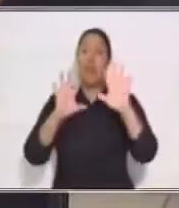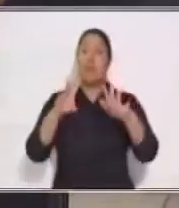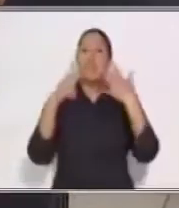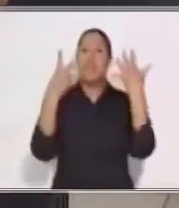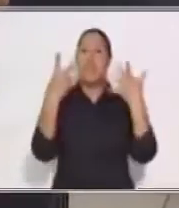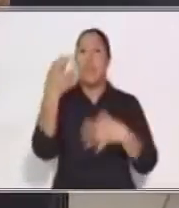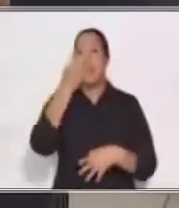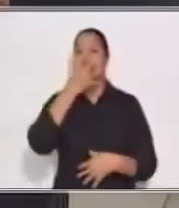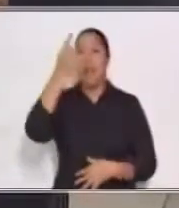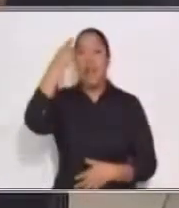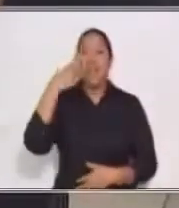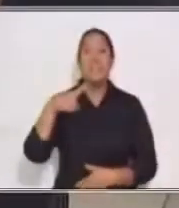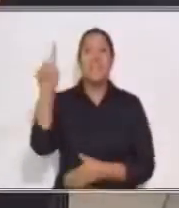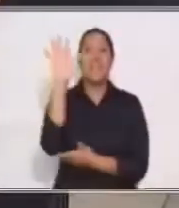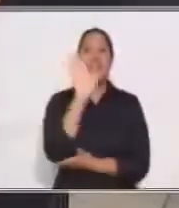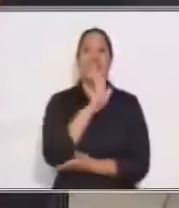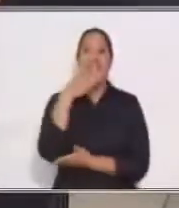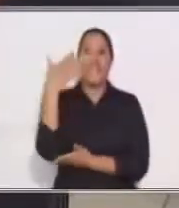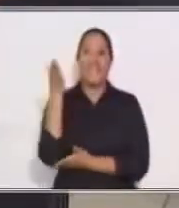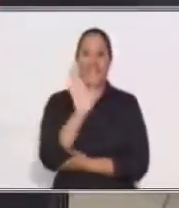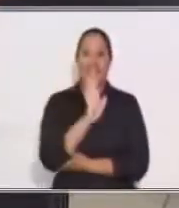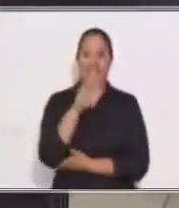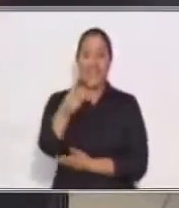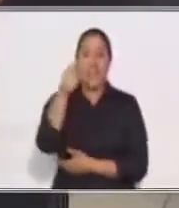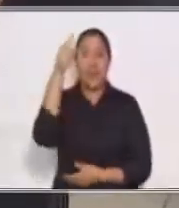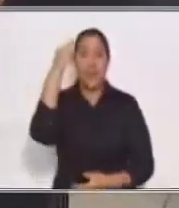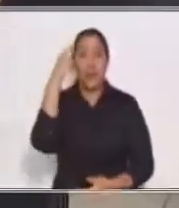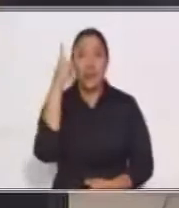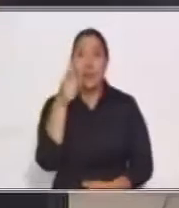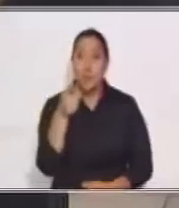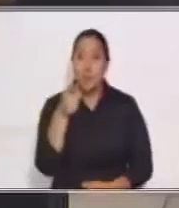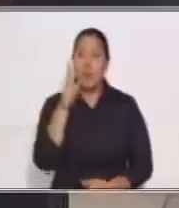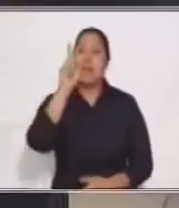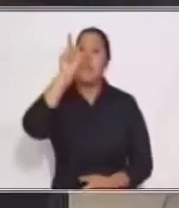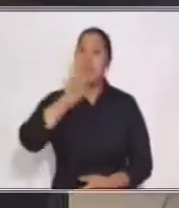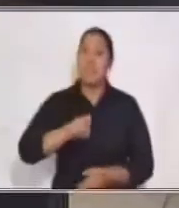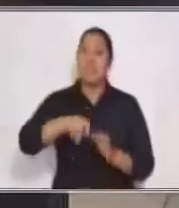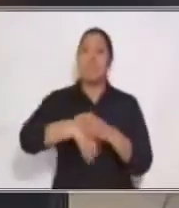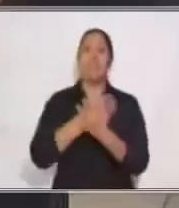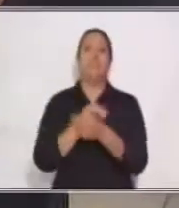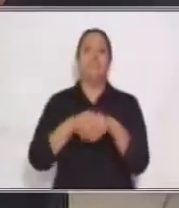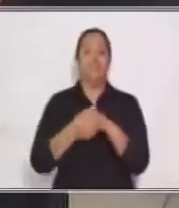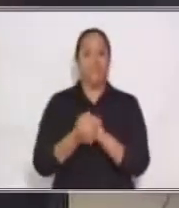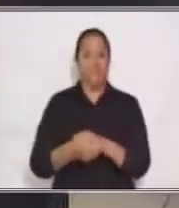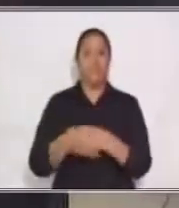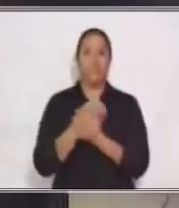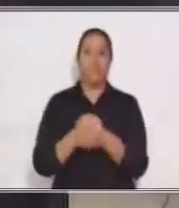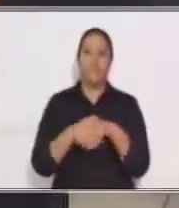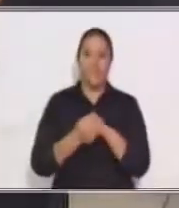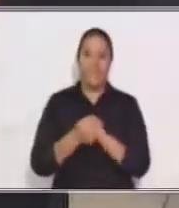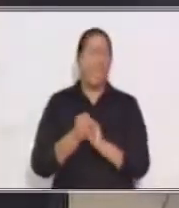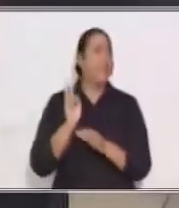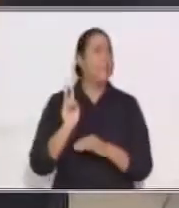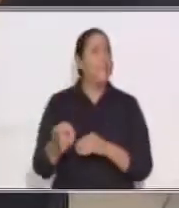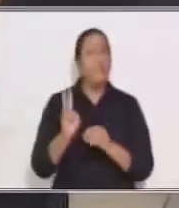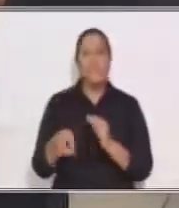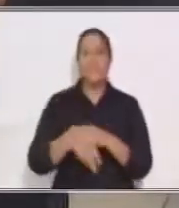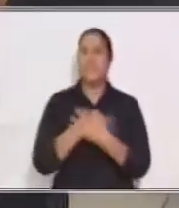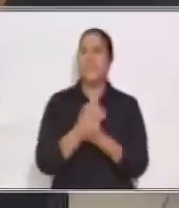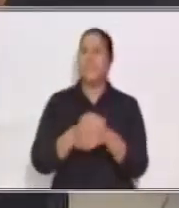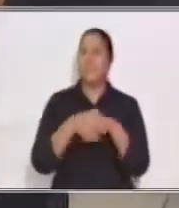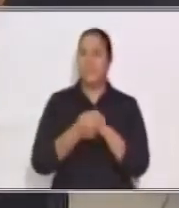agosto es el día de la bandera. Les recuerdo que debemos de lavarnos muy bien y constantemente